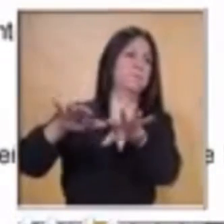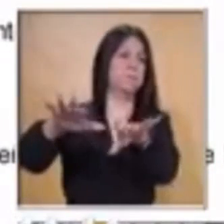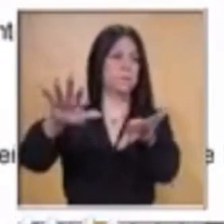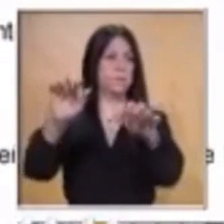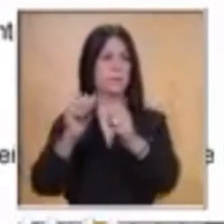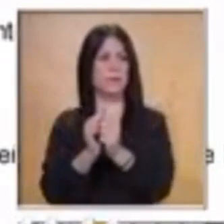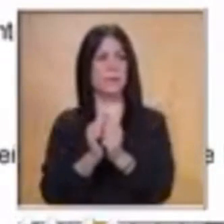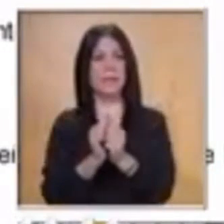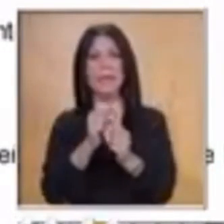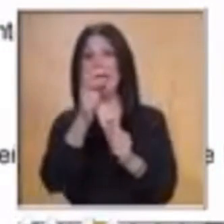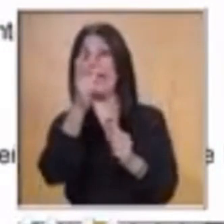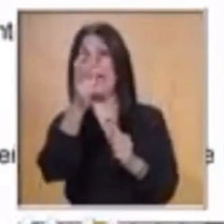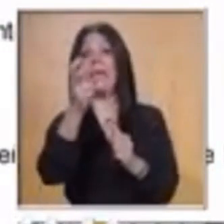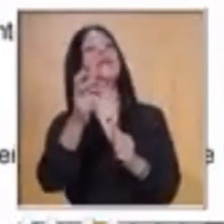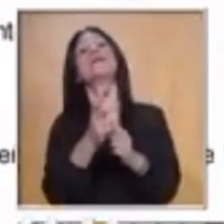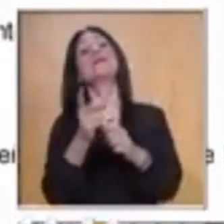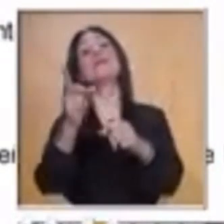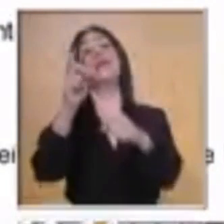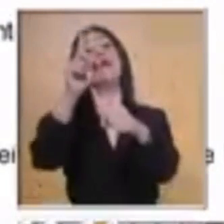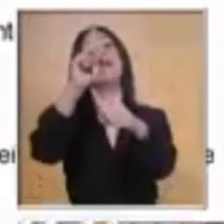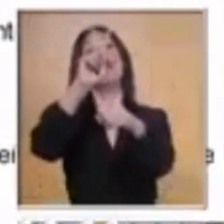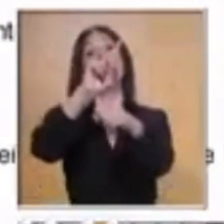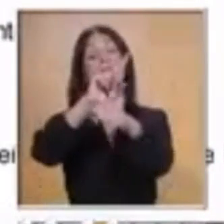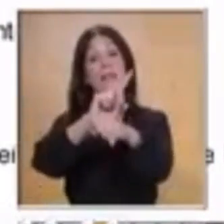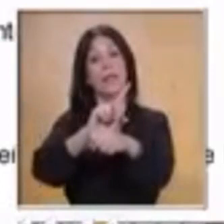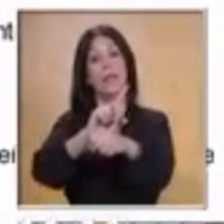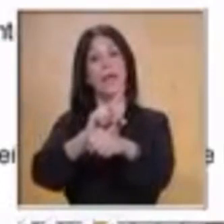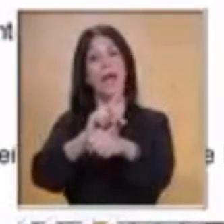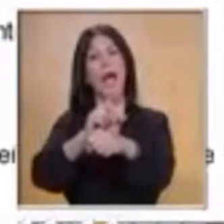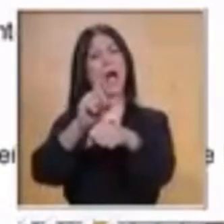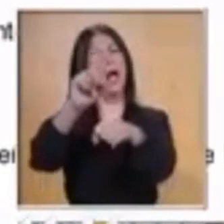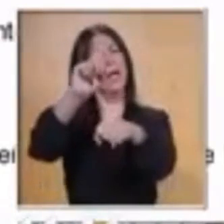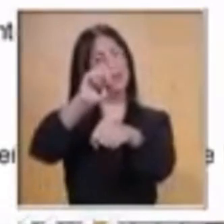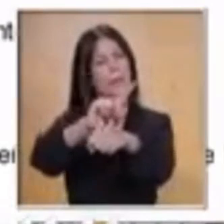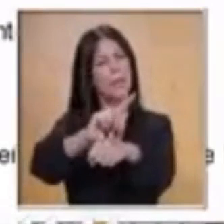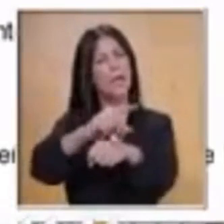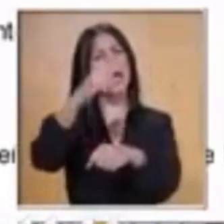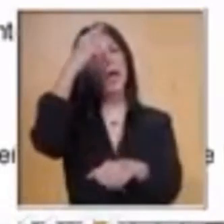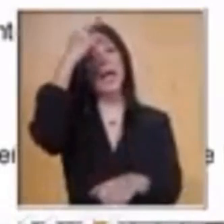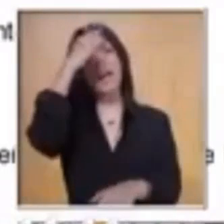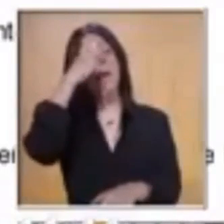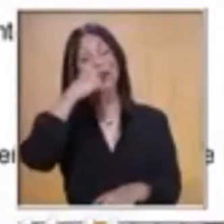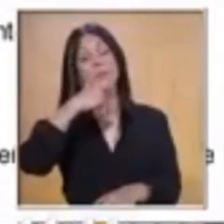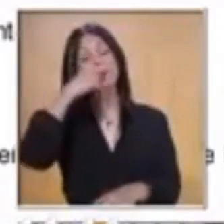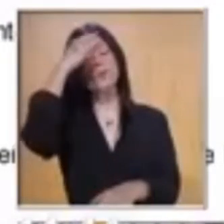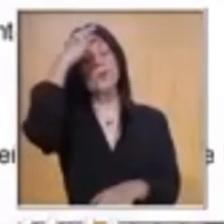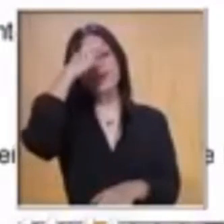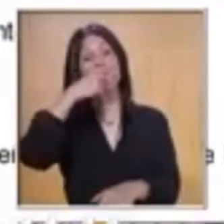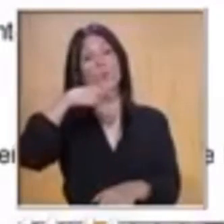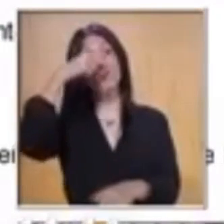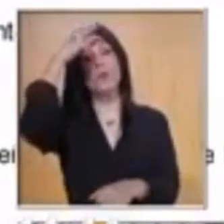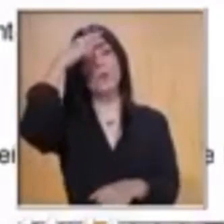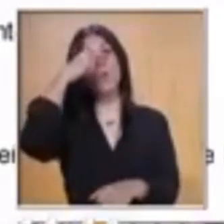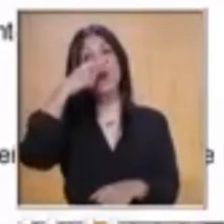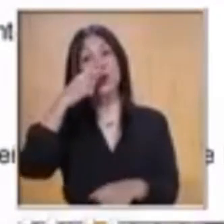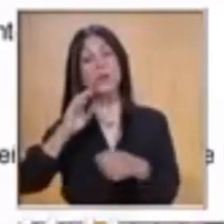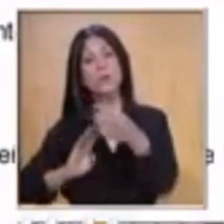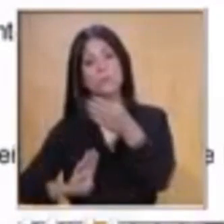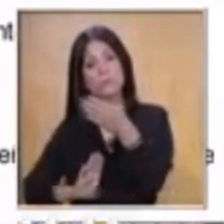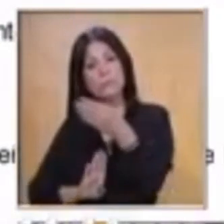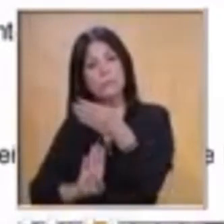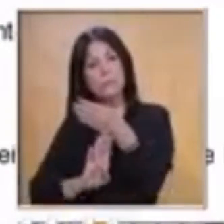Desde ese entonces se empezó a escuchar por las noches un largo y tenebroso